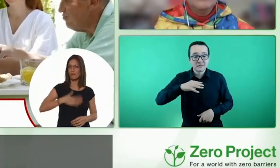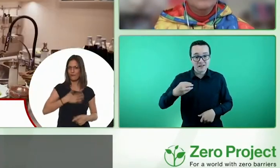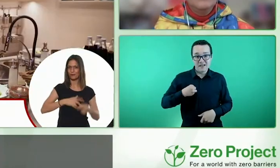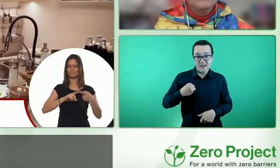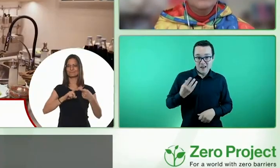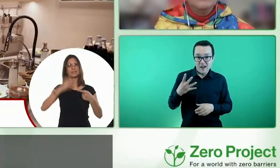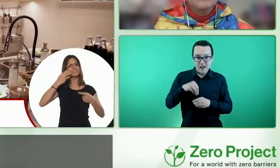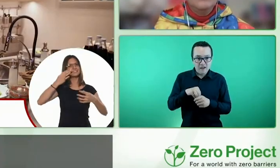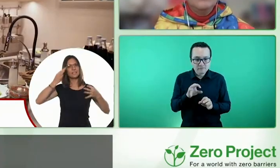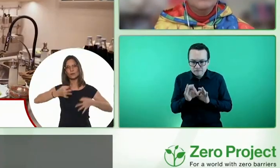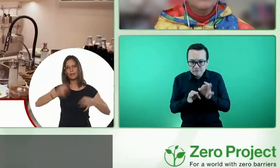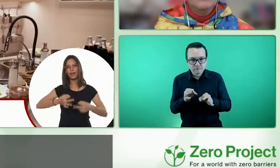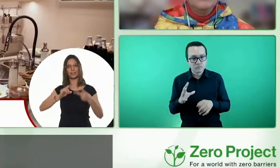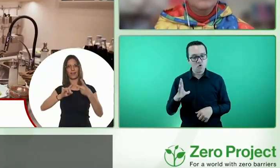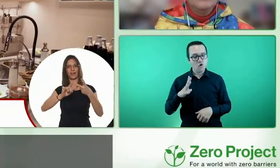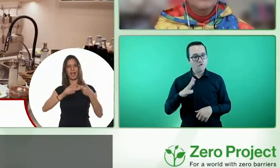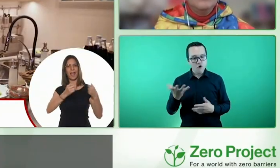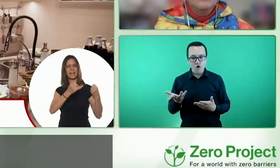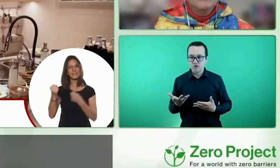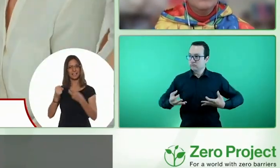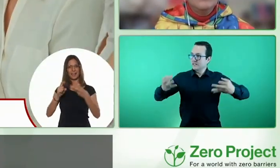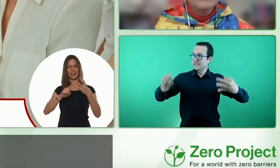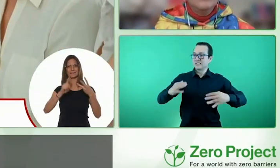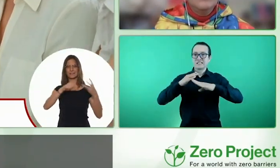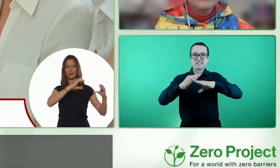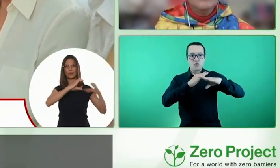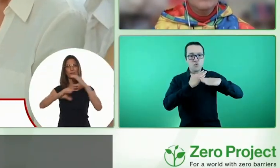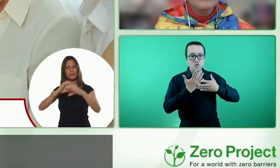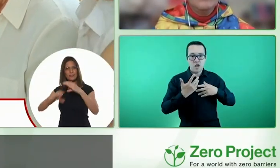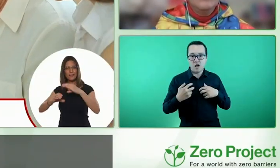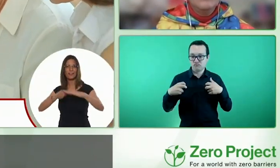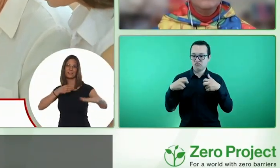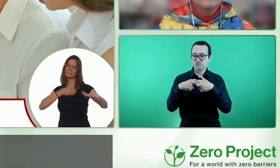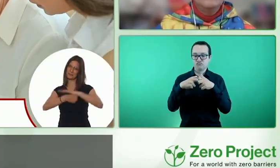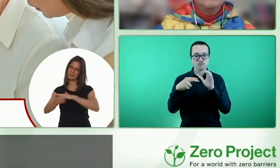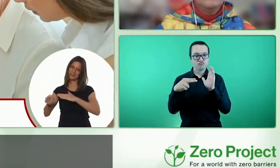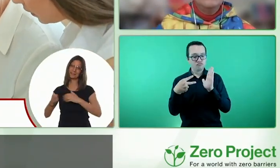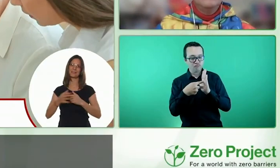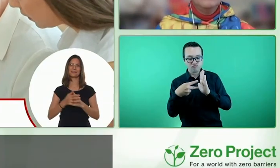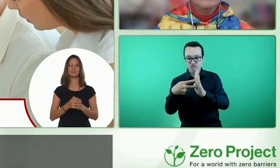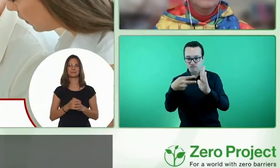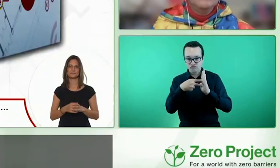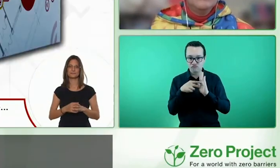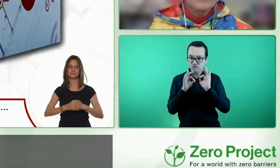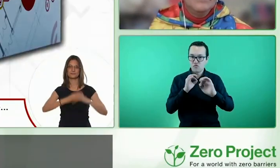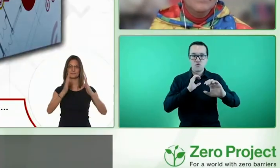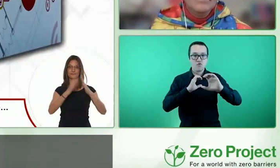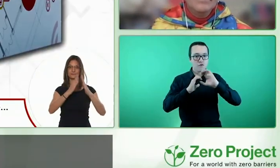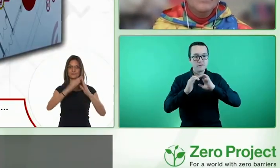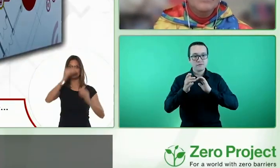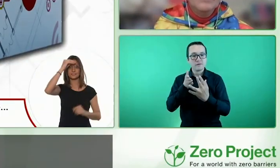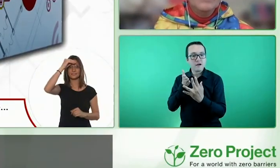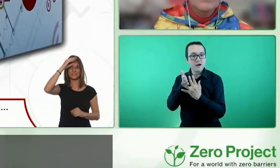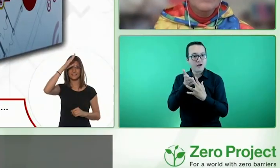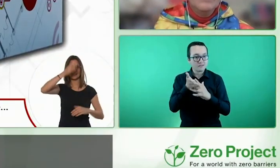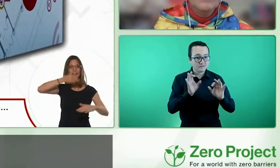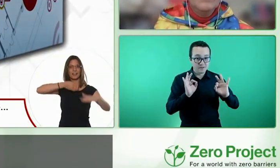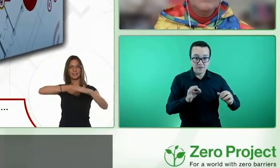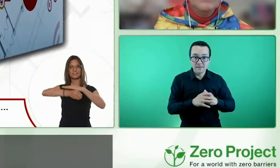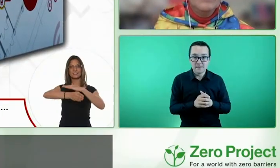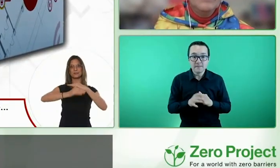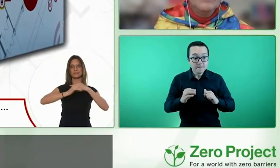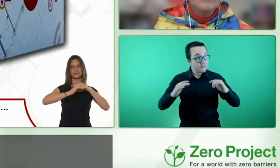confort, la seguridad, la energía, las comunicaciones y la accesibilidad. La Casa Inteligente,